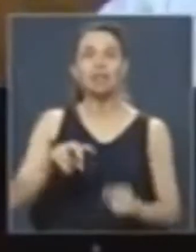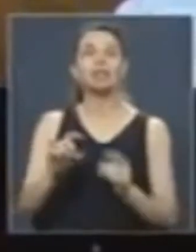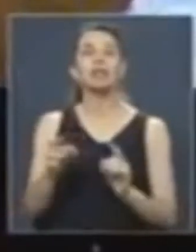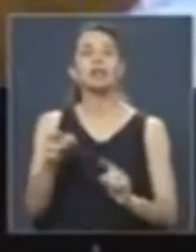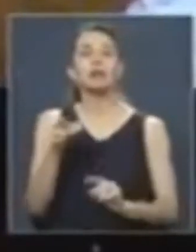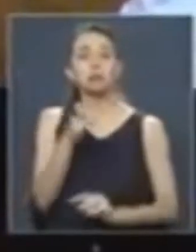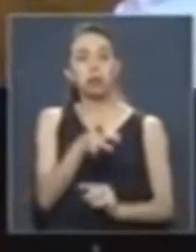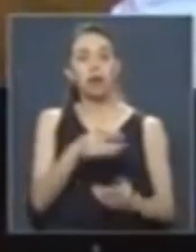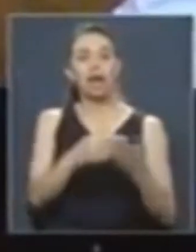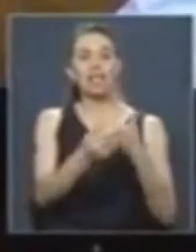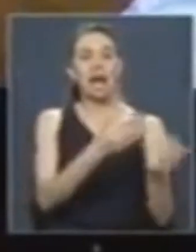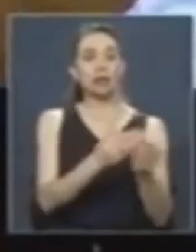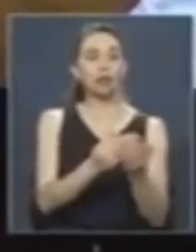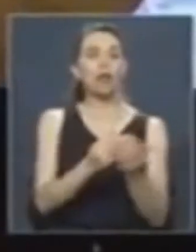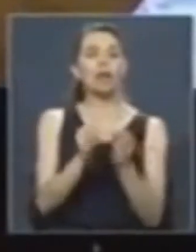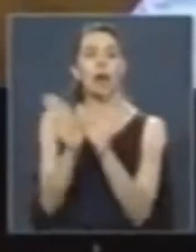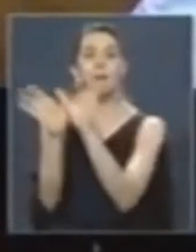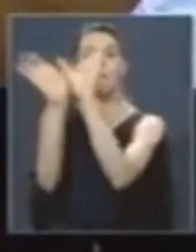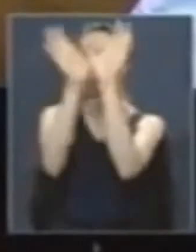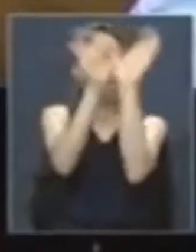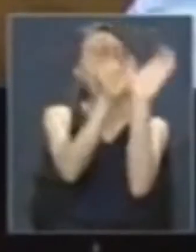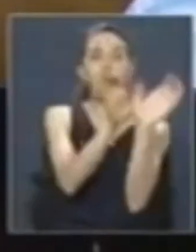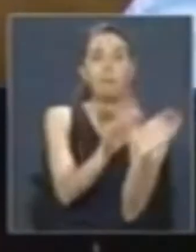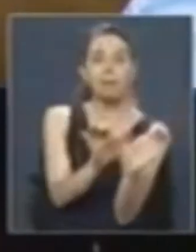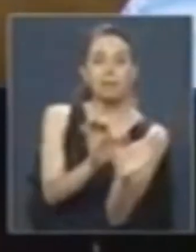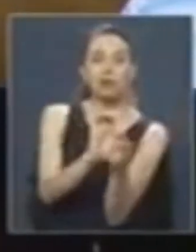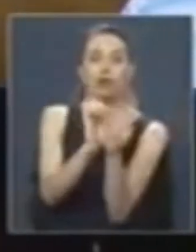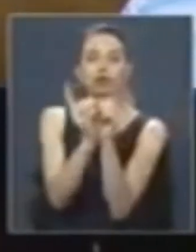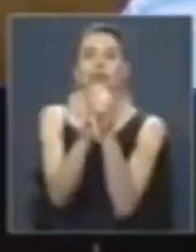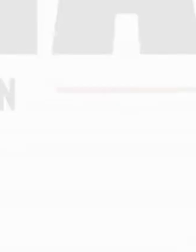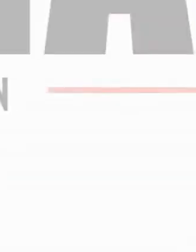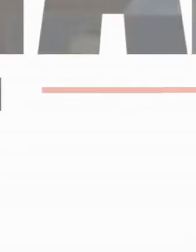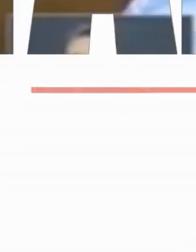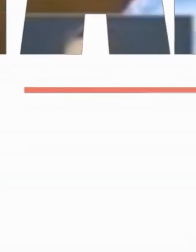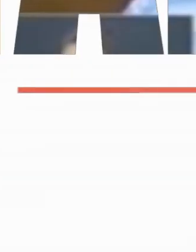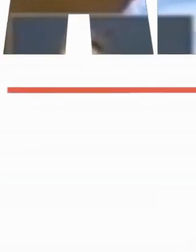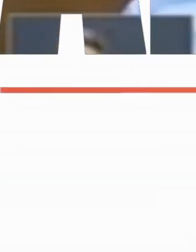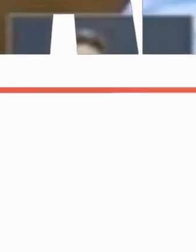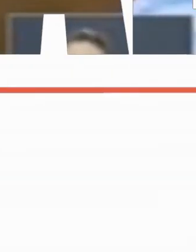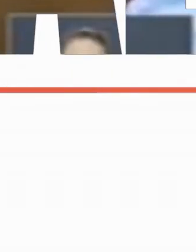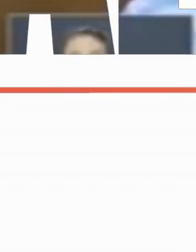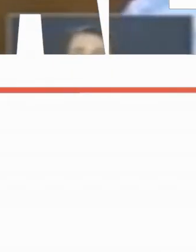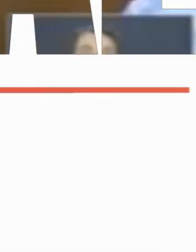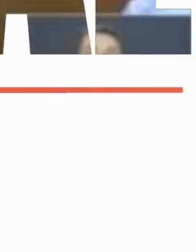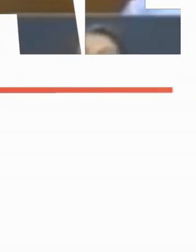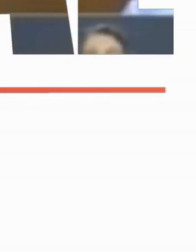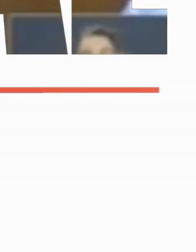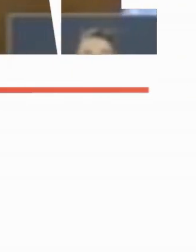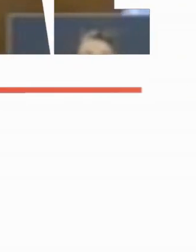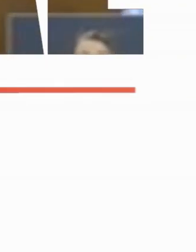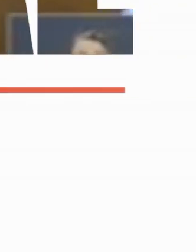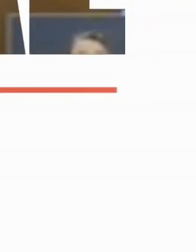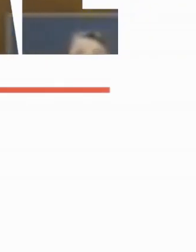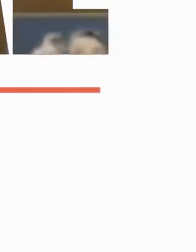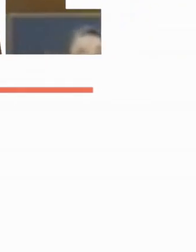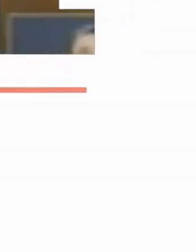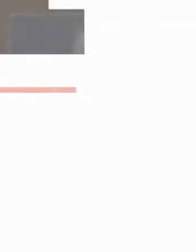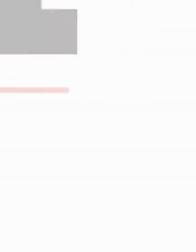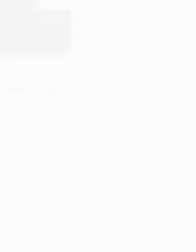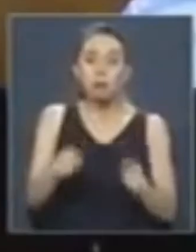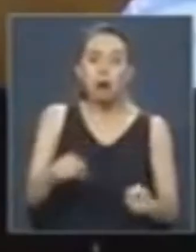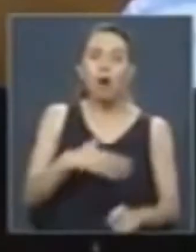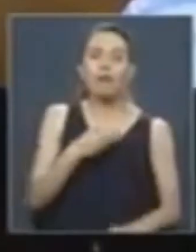naturaleza, la mariposa hubiera regresado a la oruga que le dio origen. Cuando el recuerdo de pobrecito mortal,